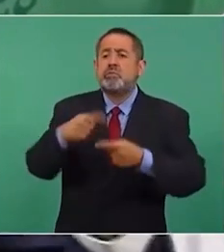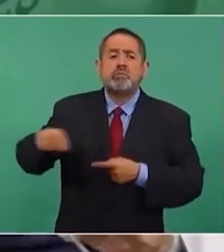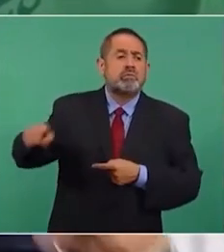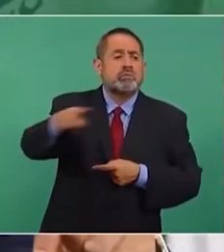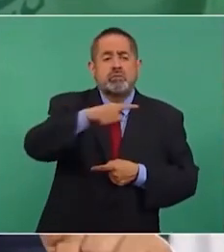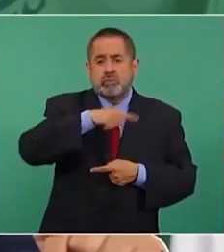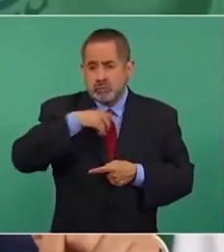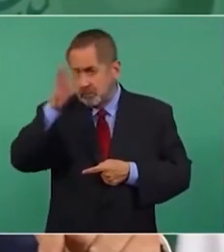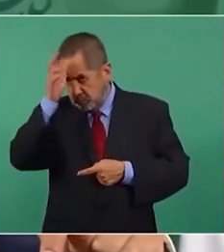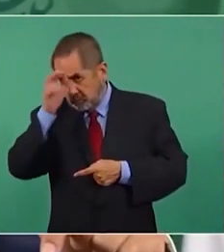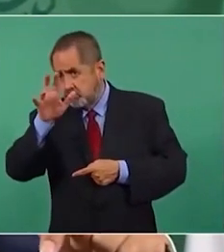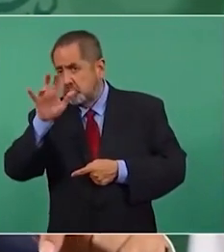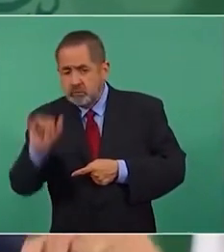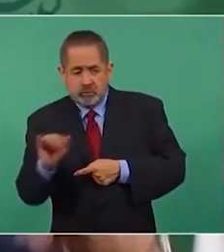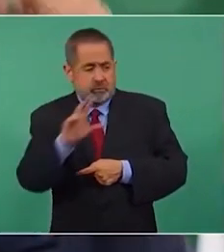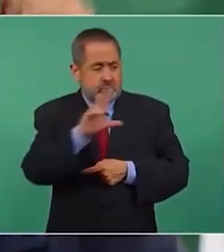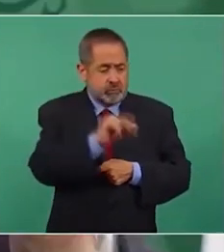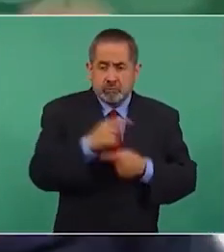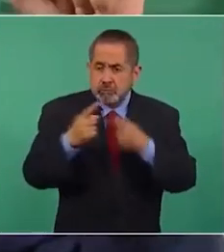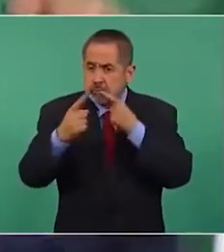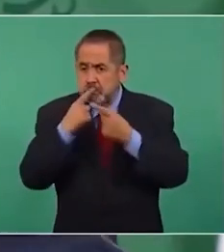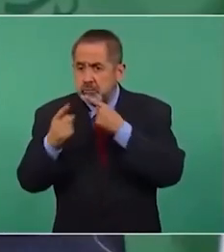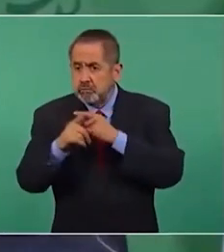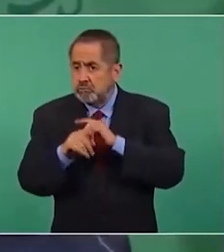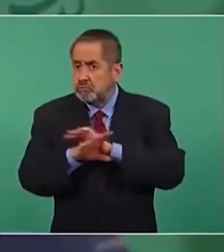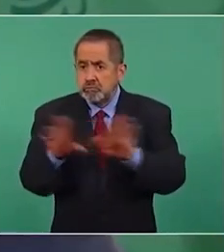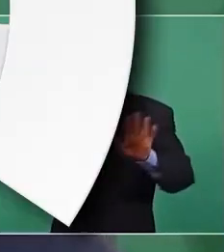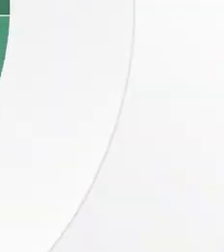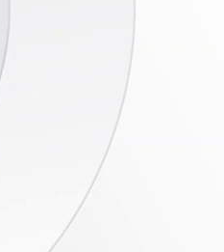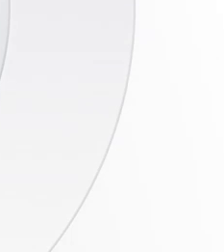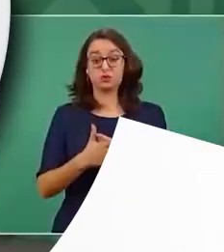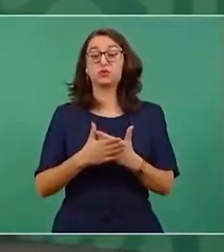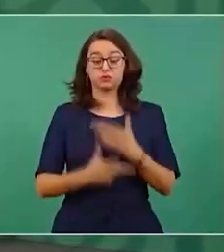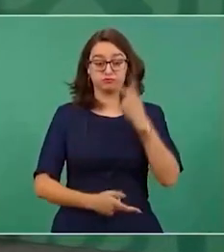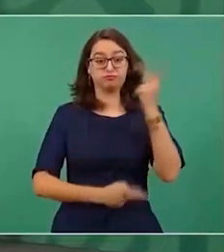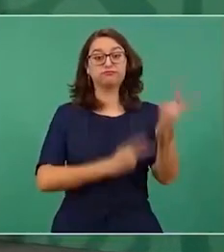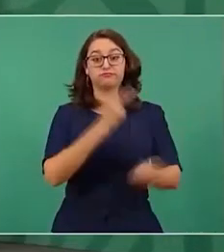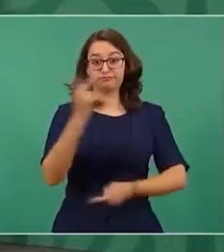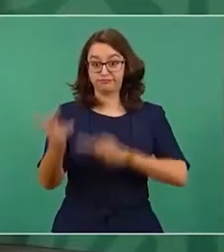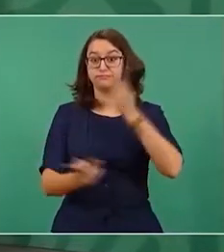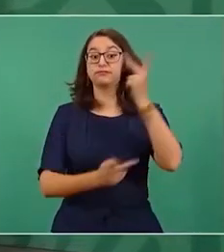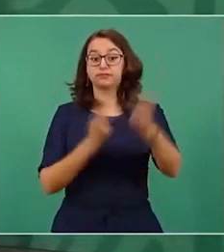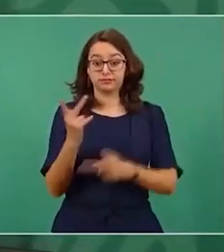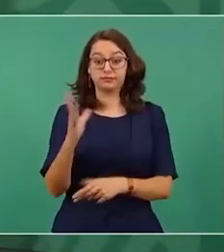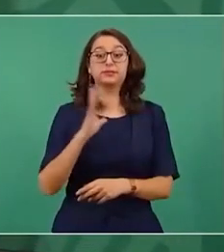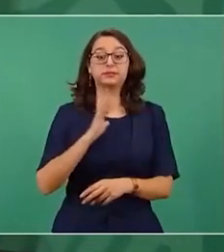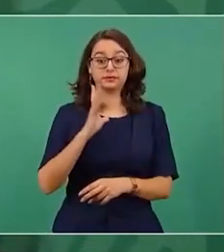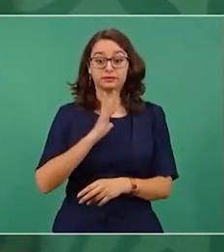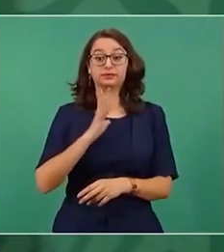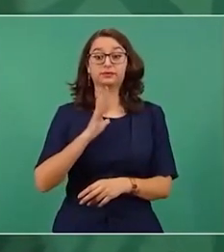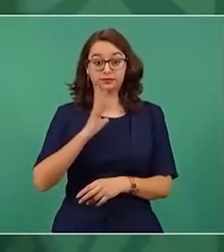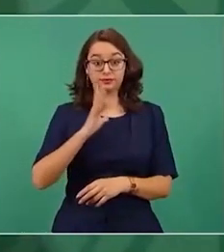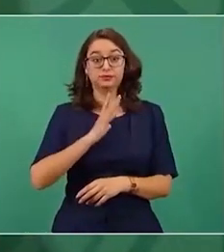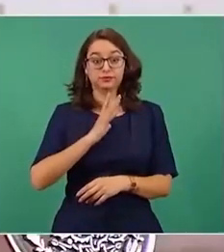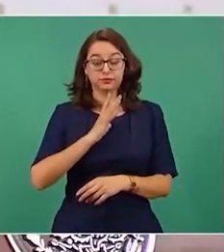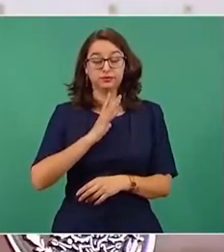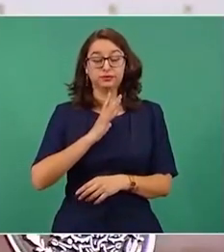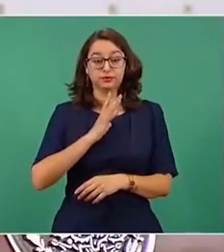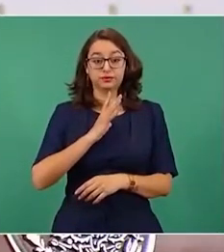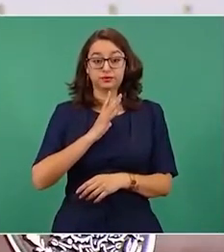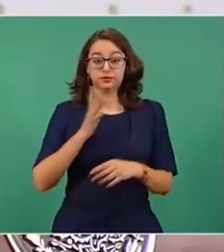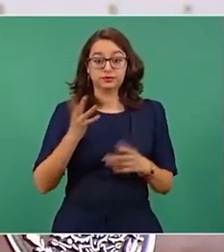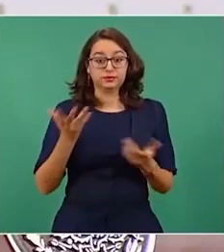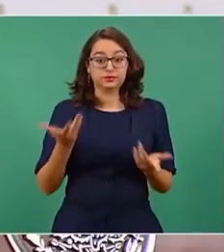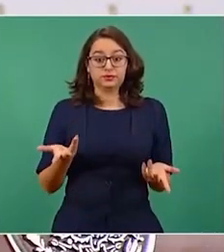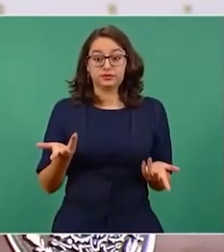diferencias con el método democrático y que no hace